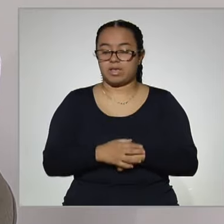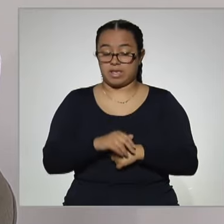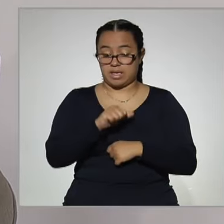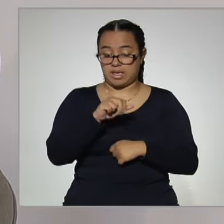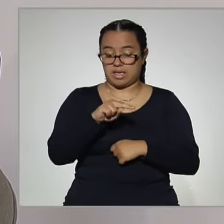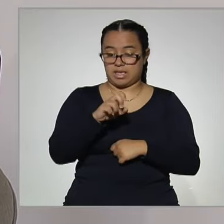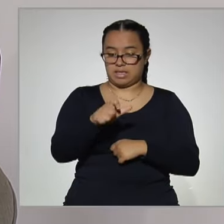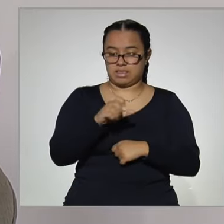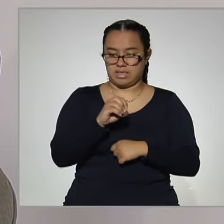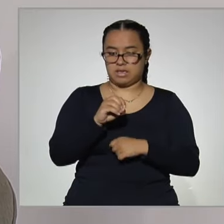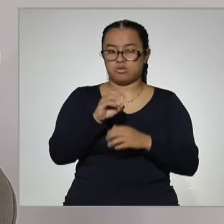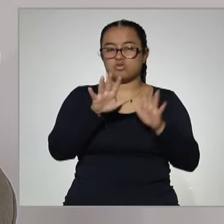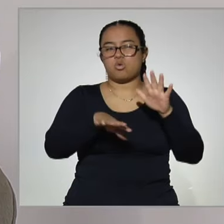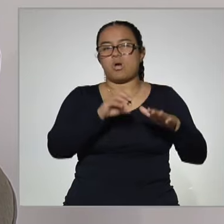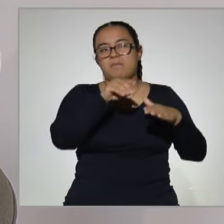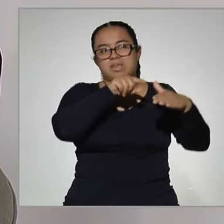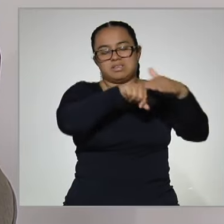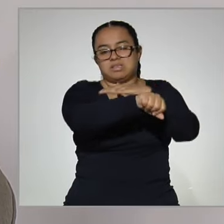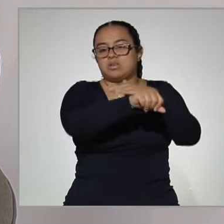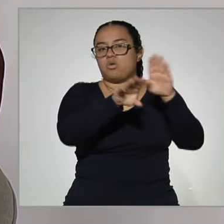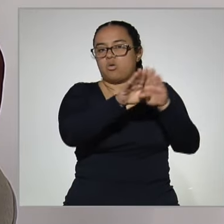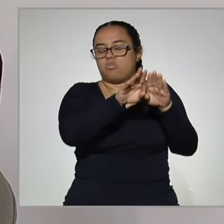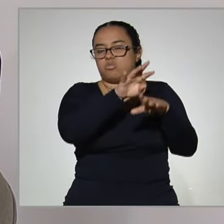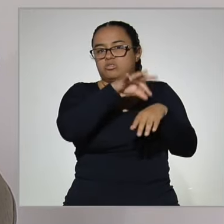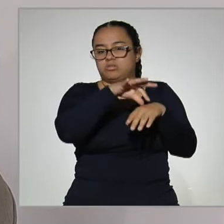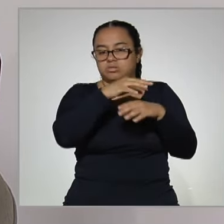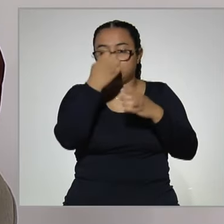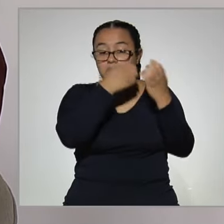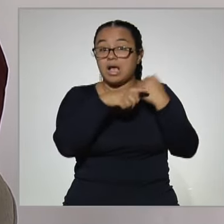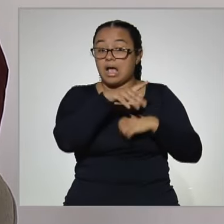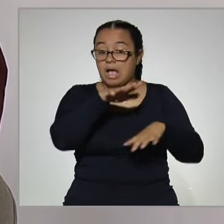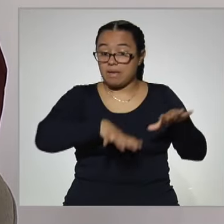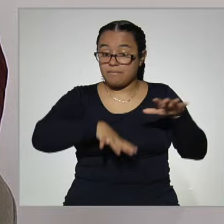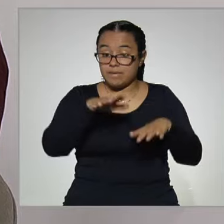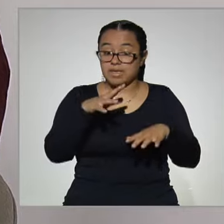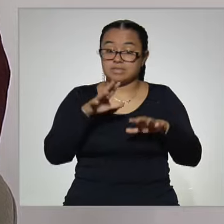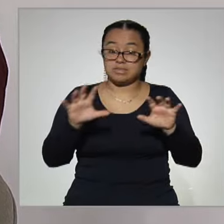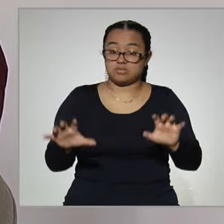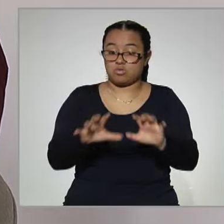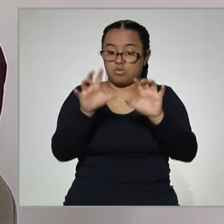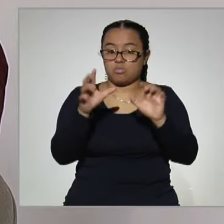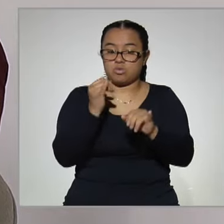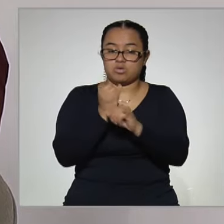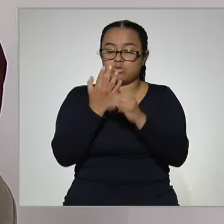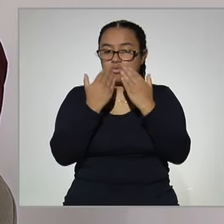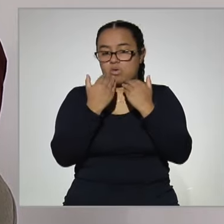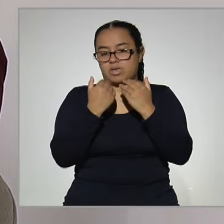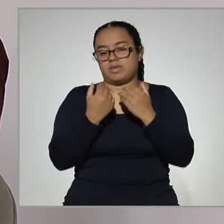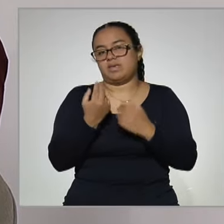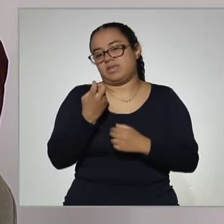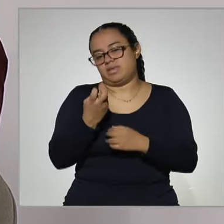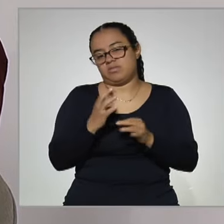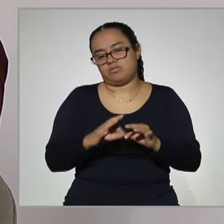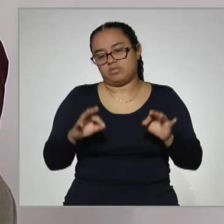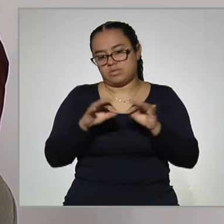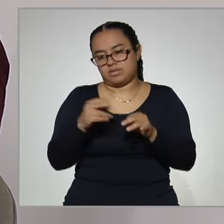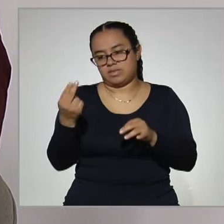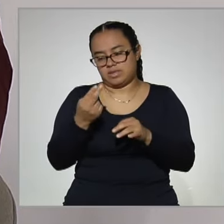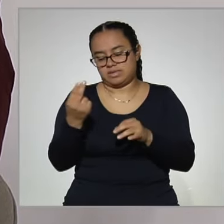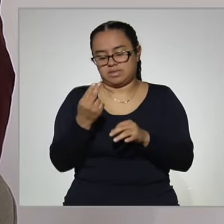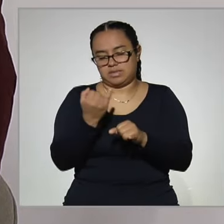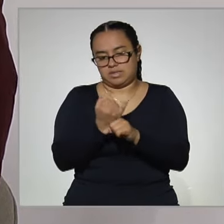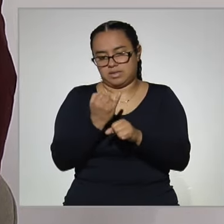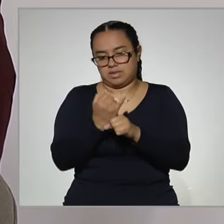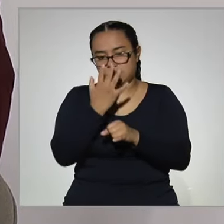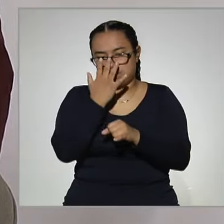anexo o recluidos no necesariamente tienen acceso a computadora e internet. Es uno de los requisitos para poder cursar el bachillerato en